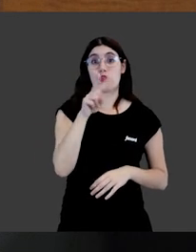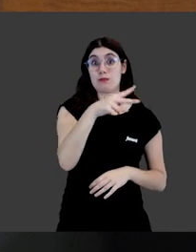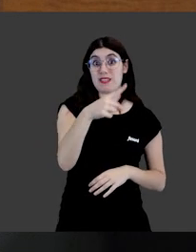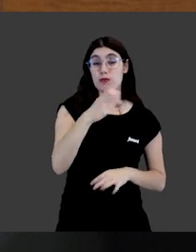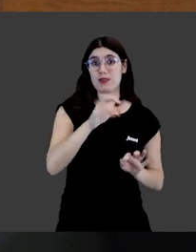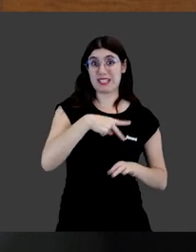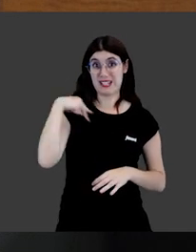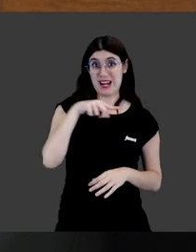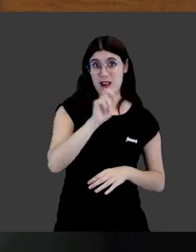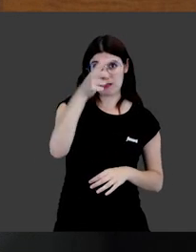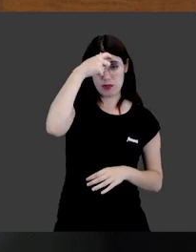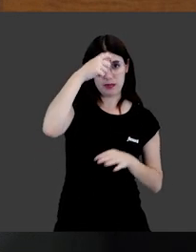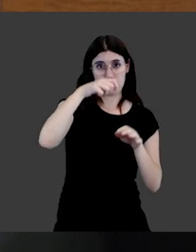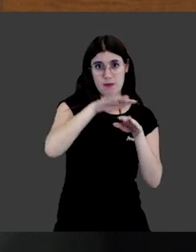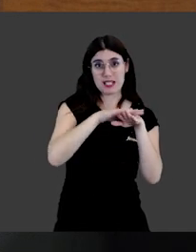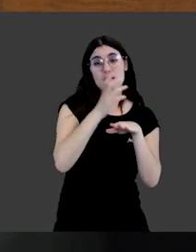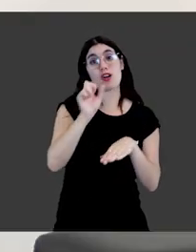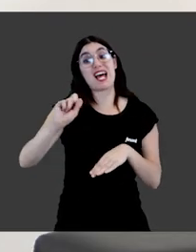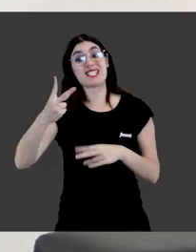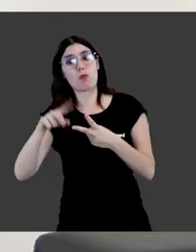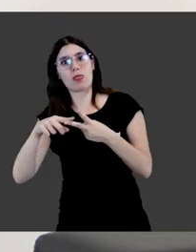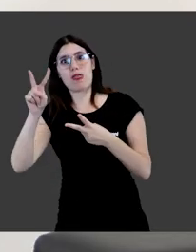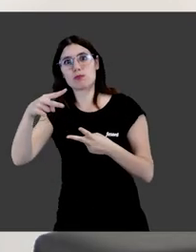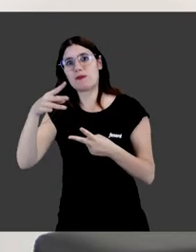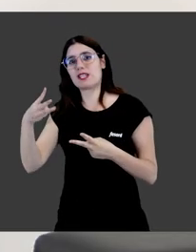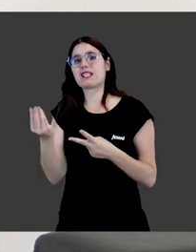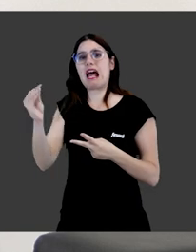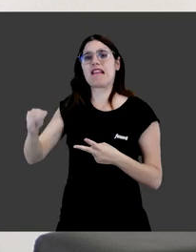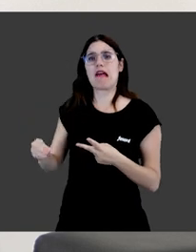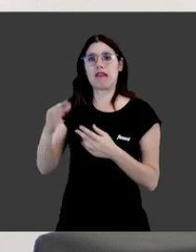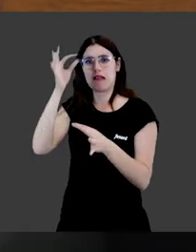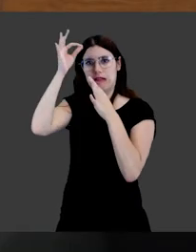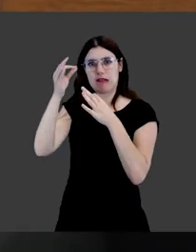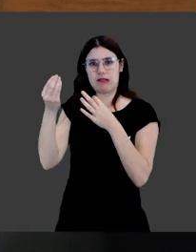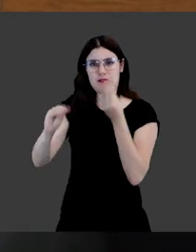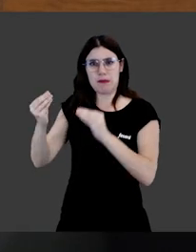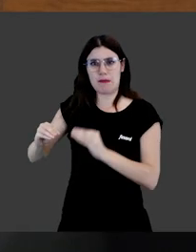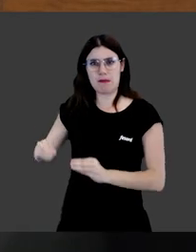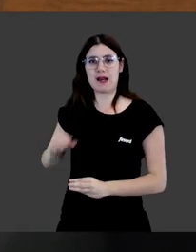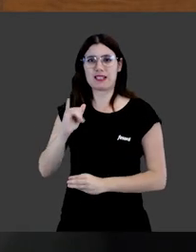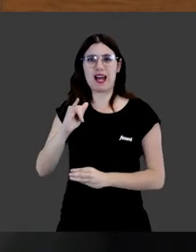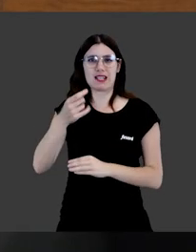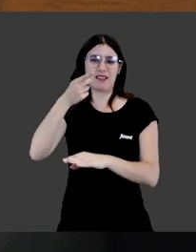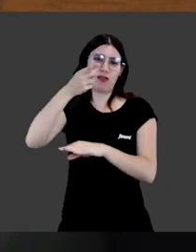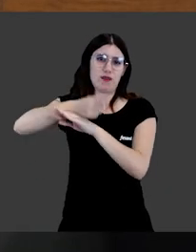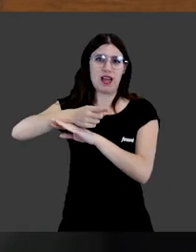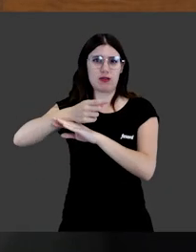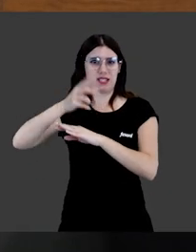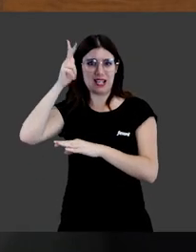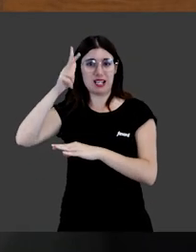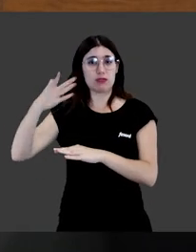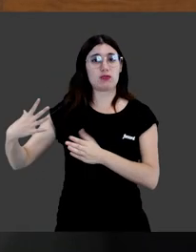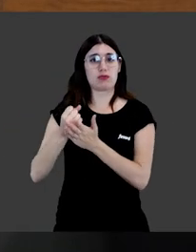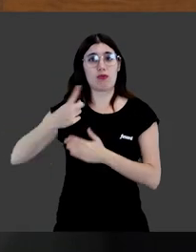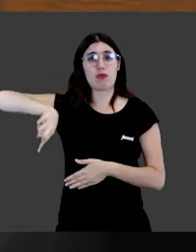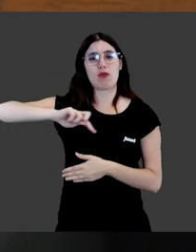que comprende esa premisa fundamental, de la que parte la segunda, pero la segunda añade todo esto que hemos comentado de derechos y obligaciones también